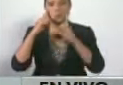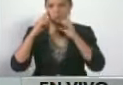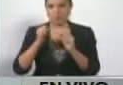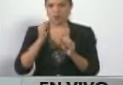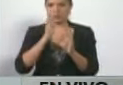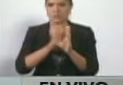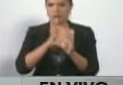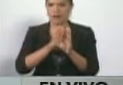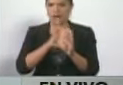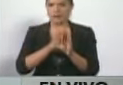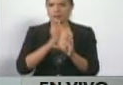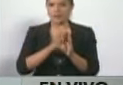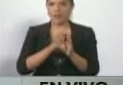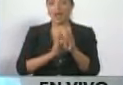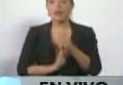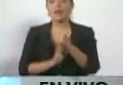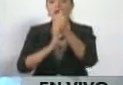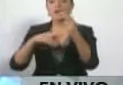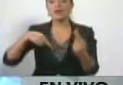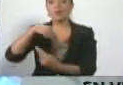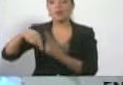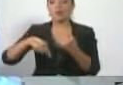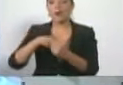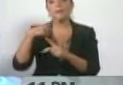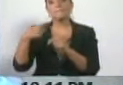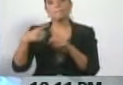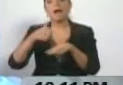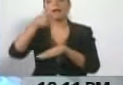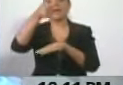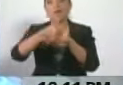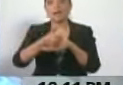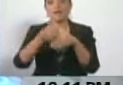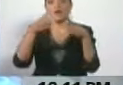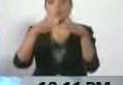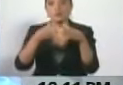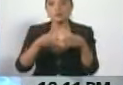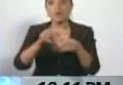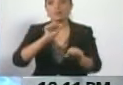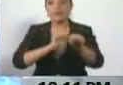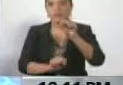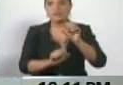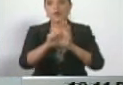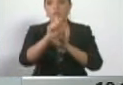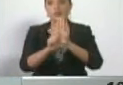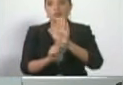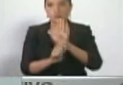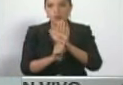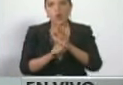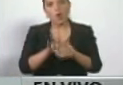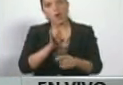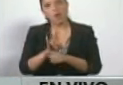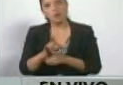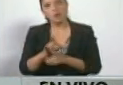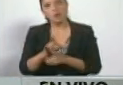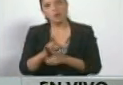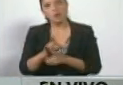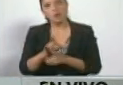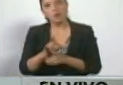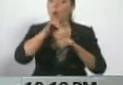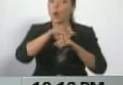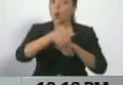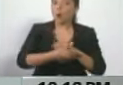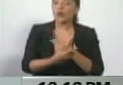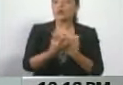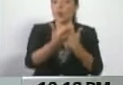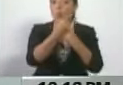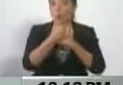dirigente revolucionaria y jefe de la Comisión para la Defensa de la Constitución y contra el fraude de ese tiempo